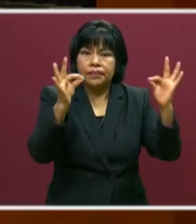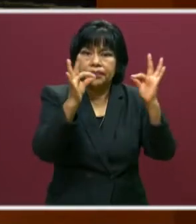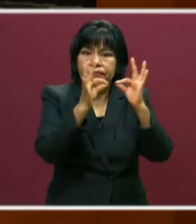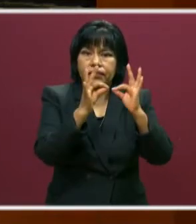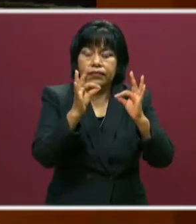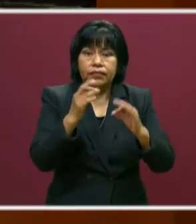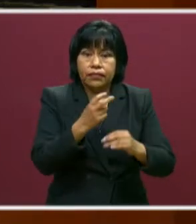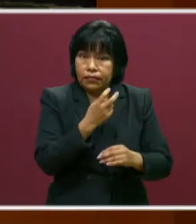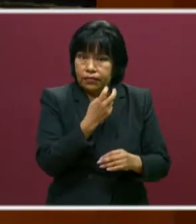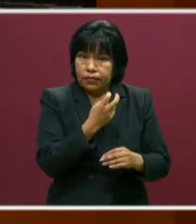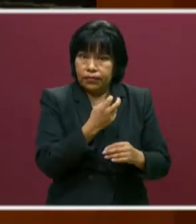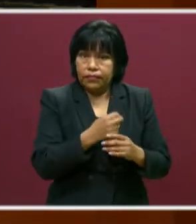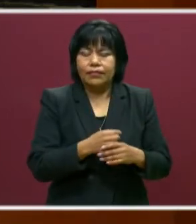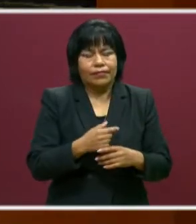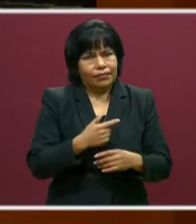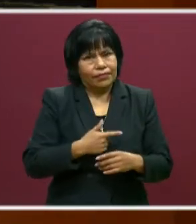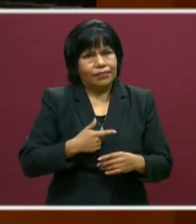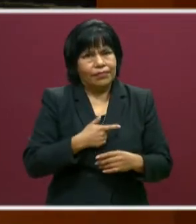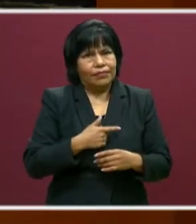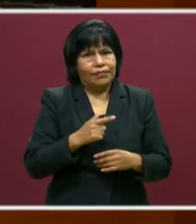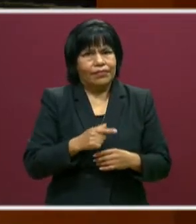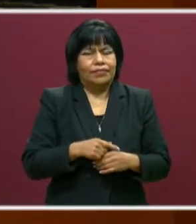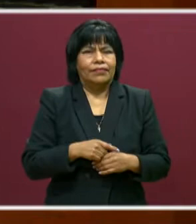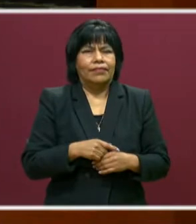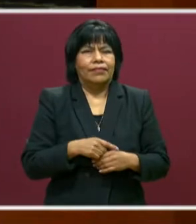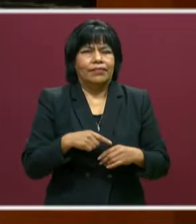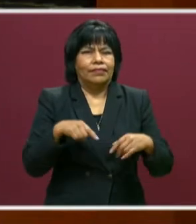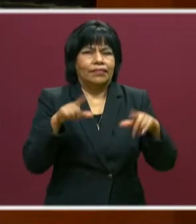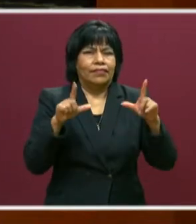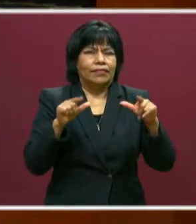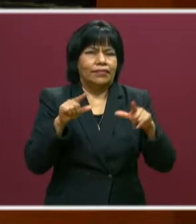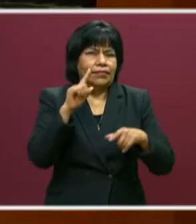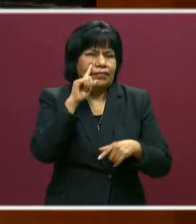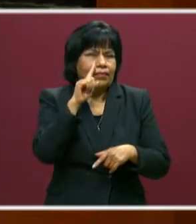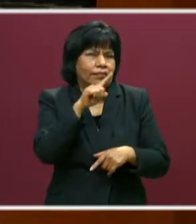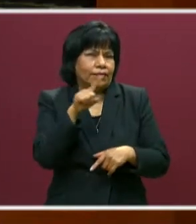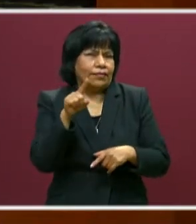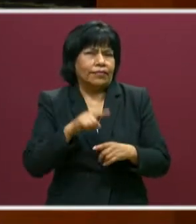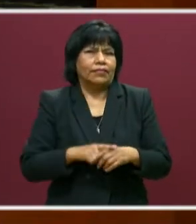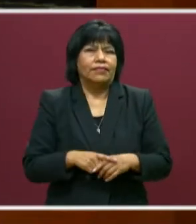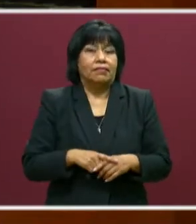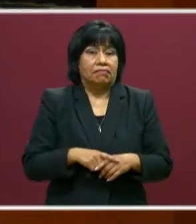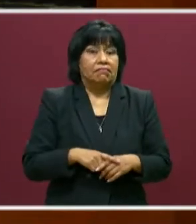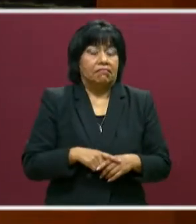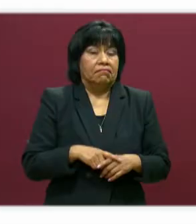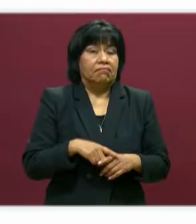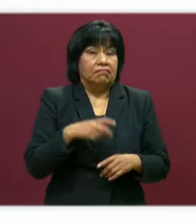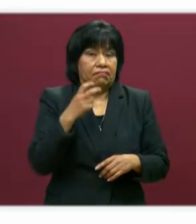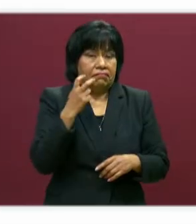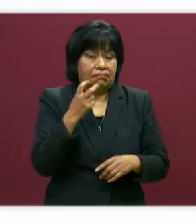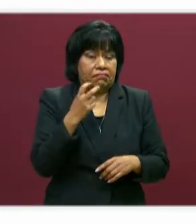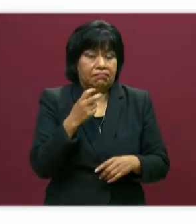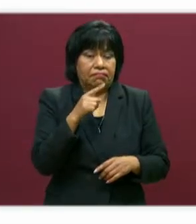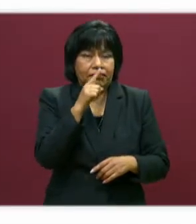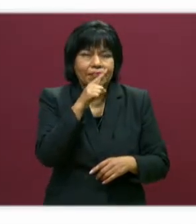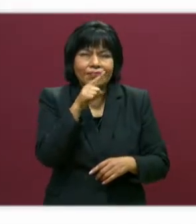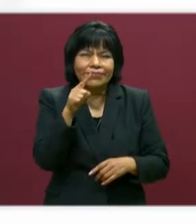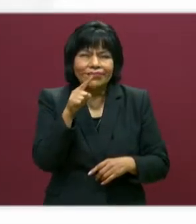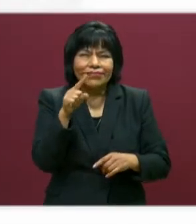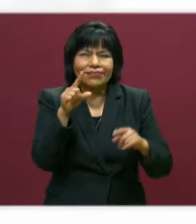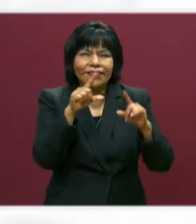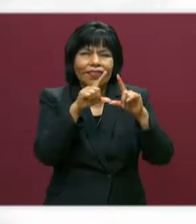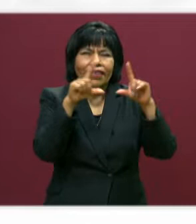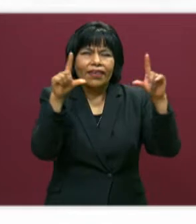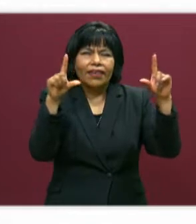Por lo tanto, y me gustaría que pasáramos a la siguiente diapositiva. Exactamente. Veo un cuadro interesante, ¿verdad? Sí. Este cuadrito es muy